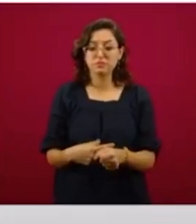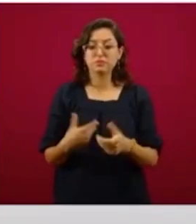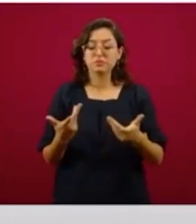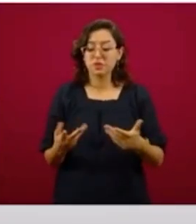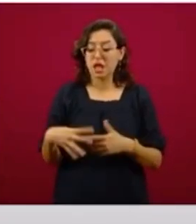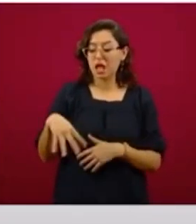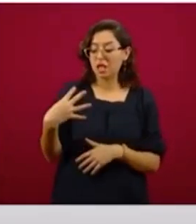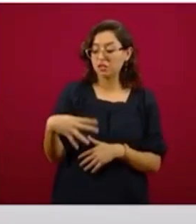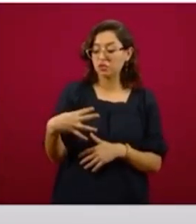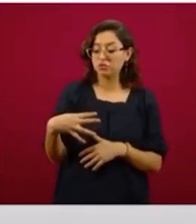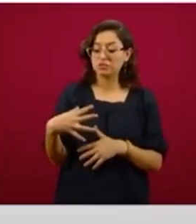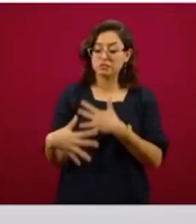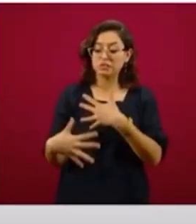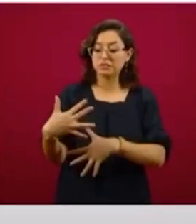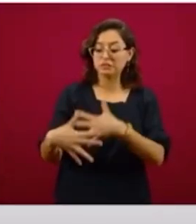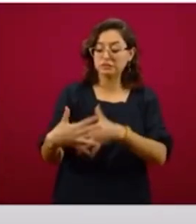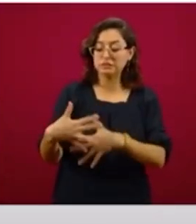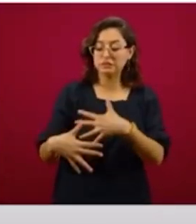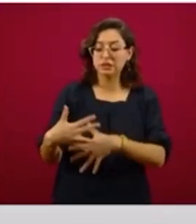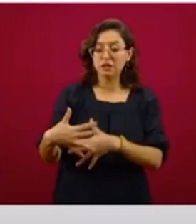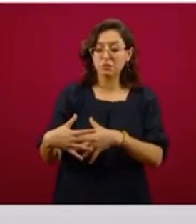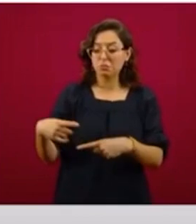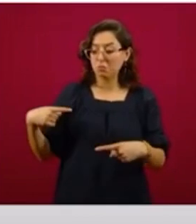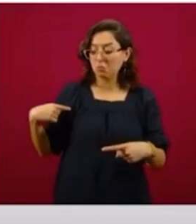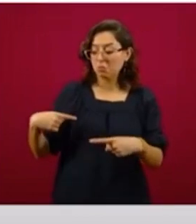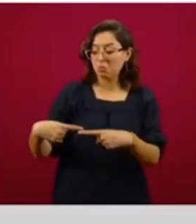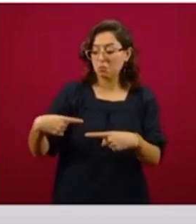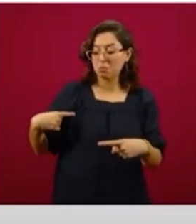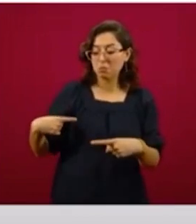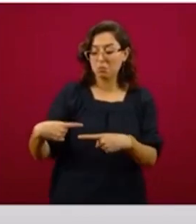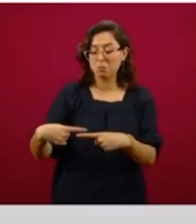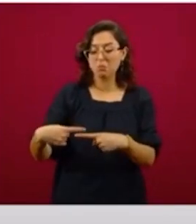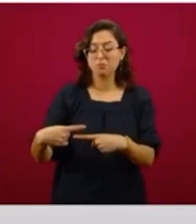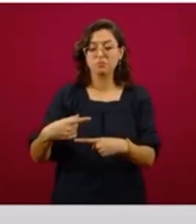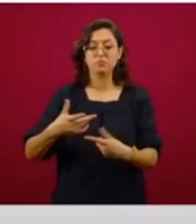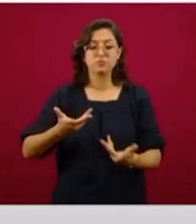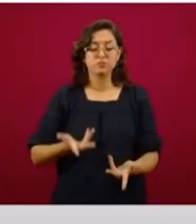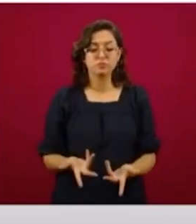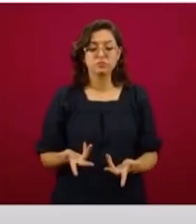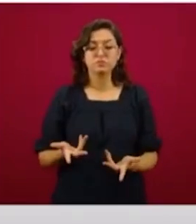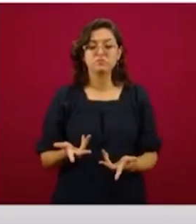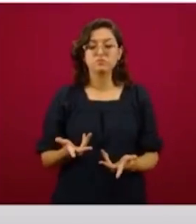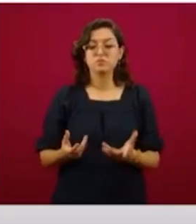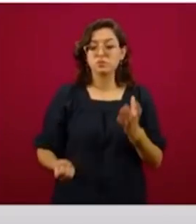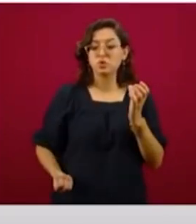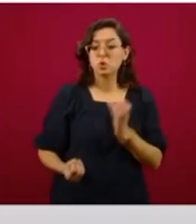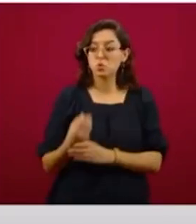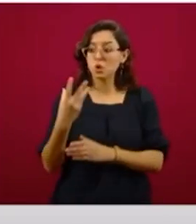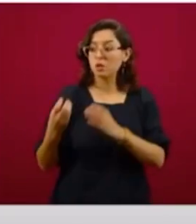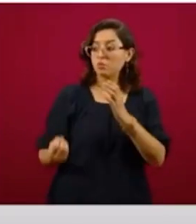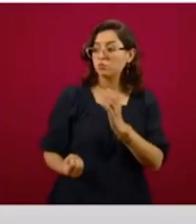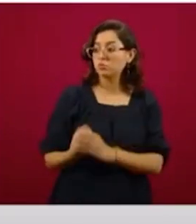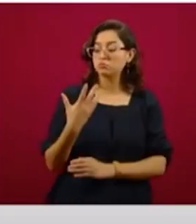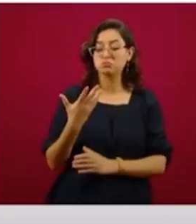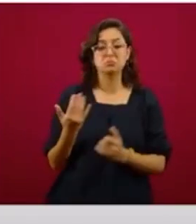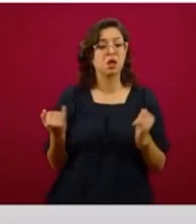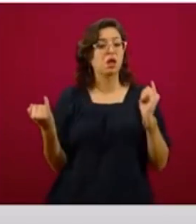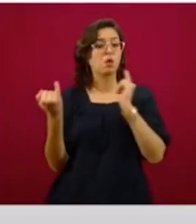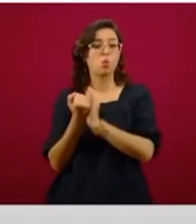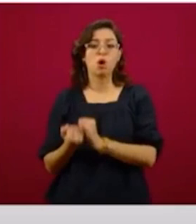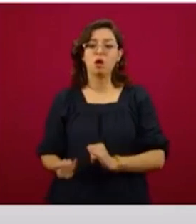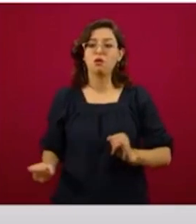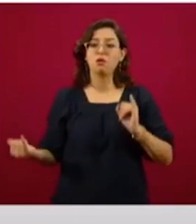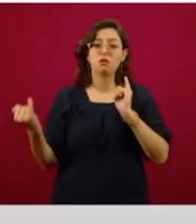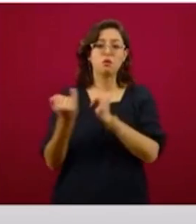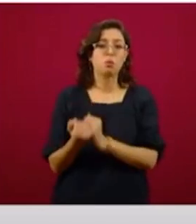14 al día 15 y por lo tanto salen de esta estadística de pandemia, pero los casos nuevos que van entrando prácticamente han sido